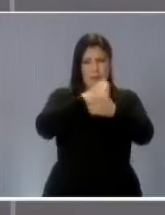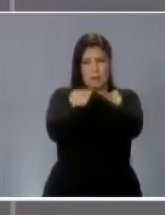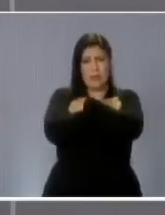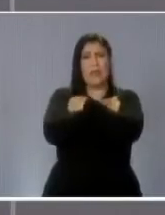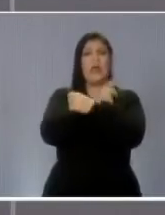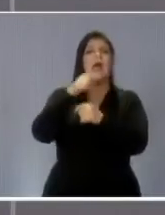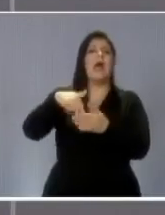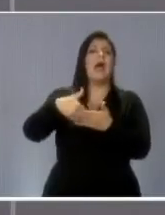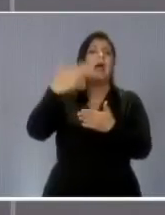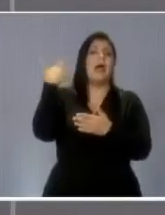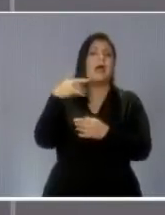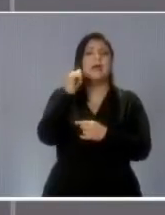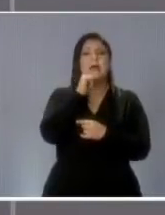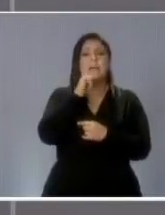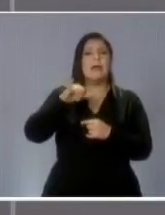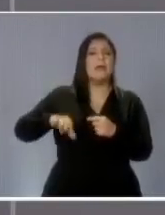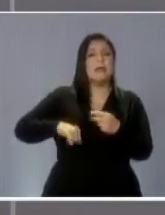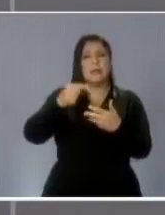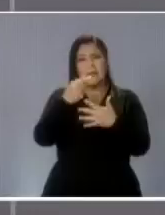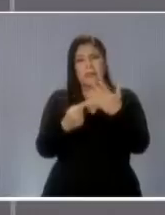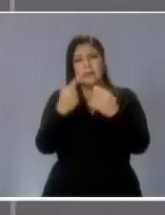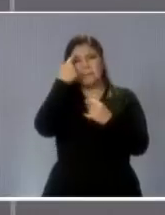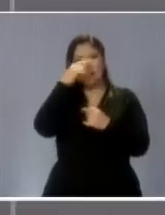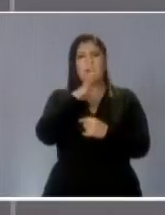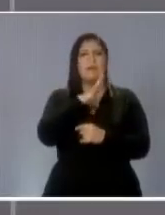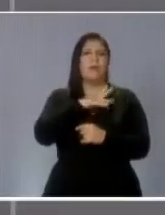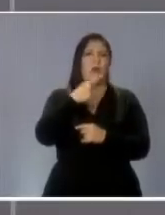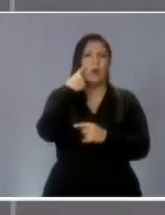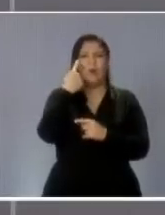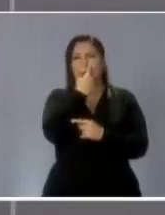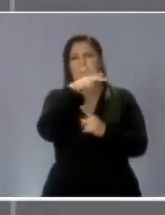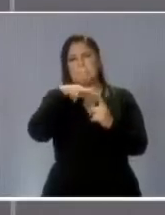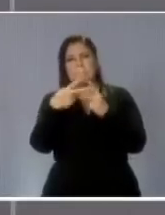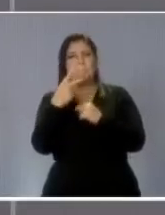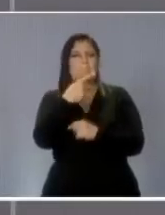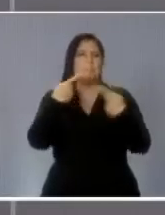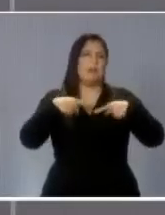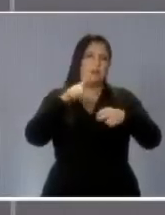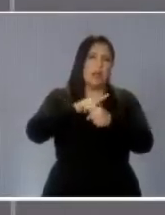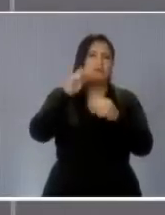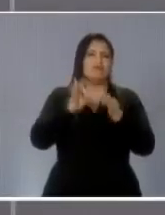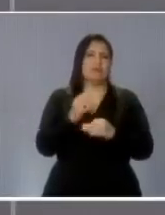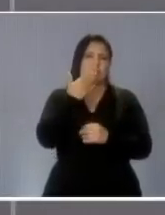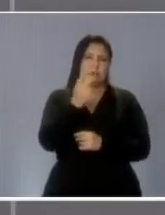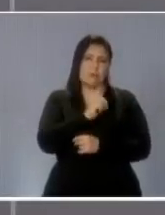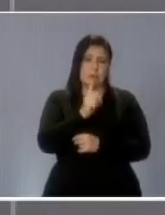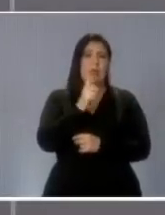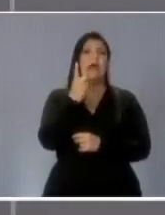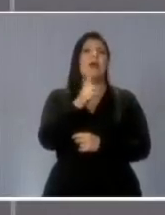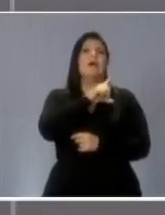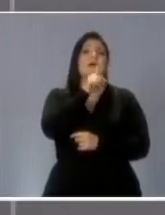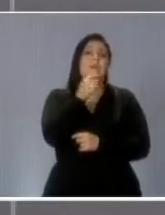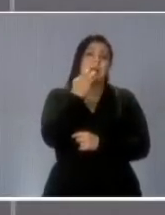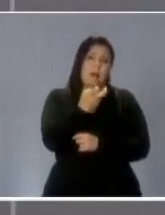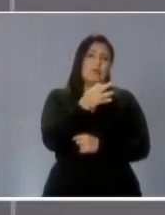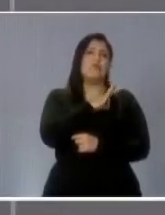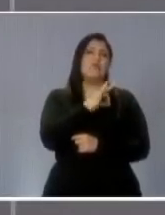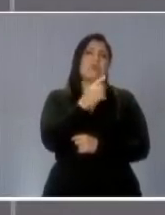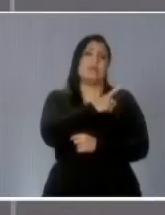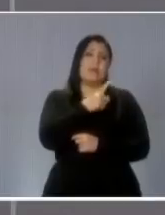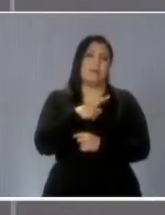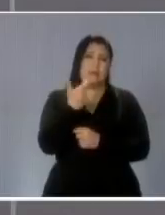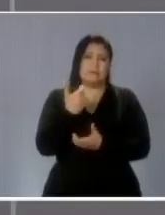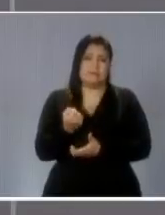siendo rehén de intereses particulares e ilegítimos. Esto significó invertir mejor los